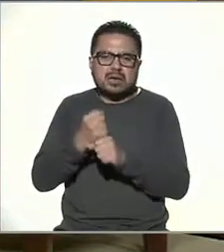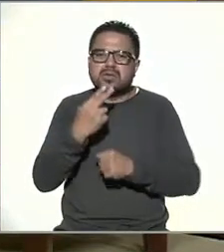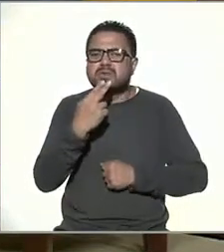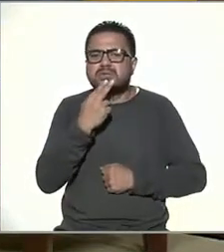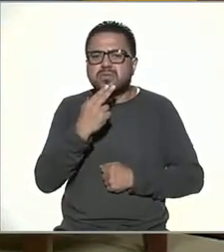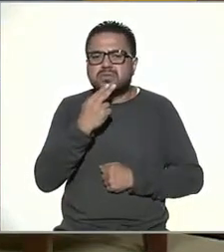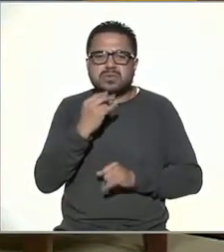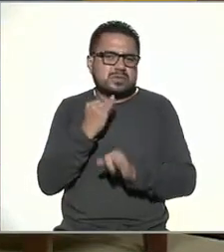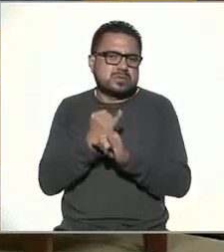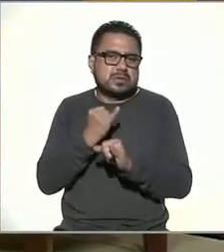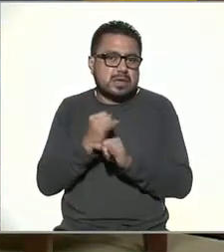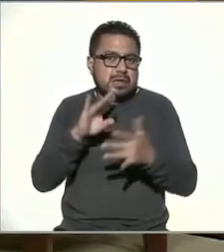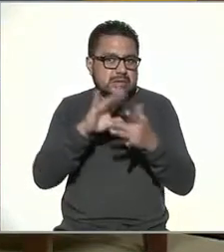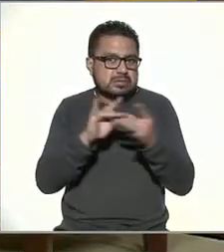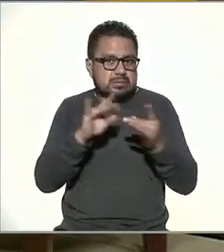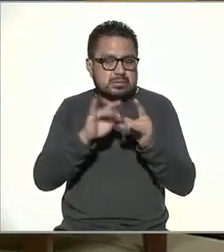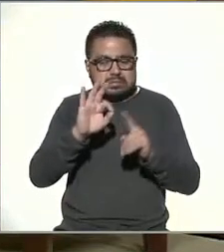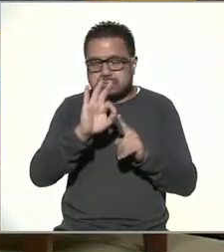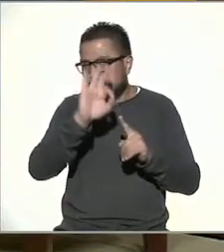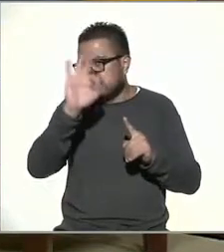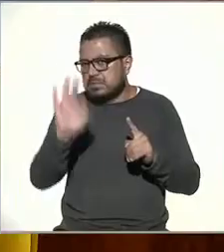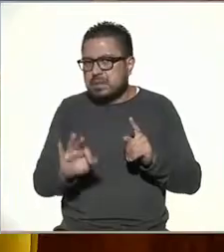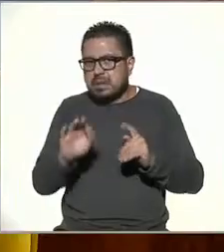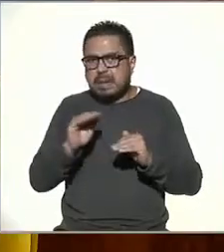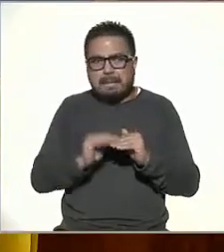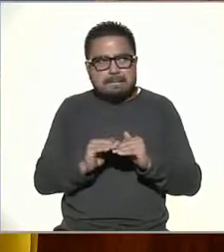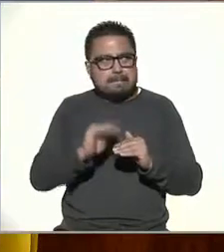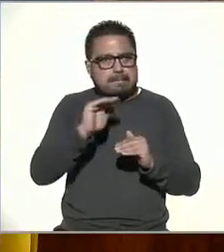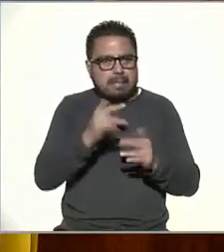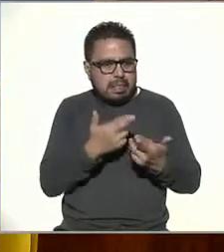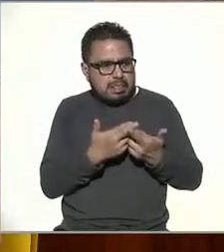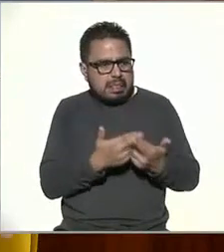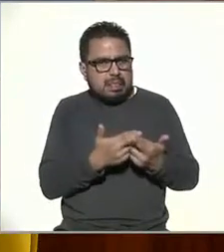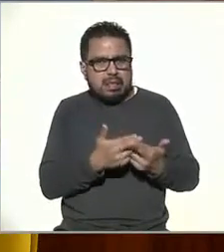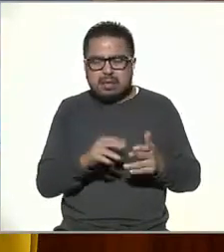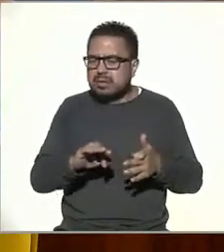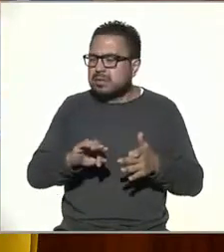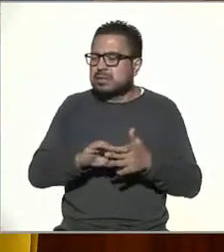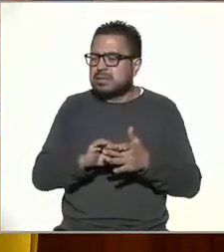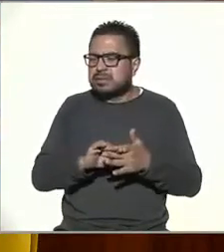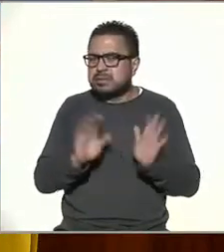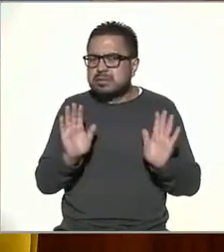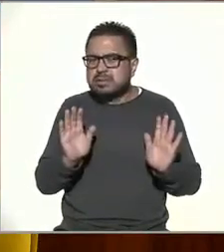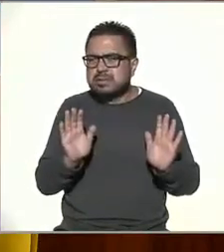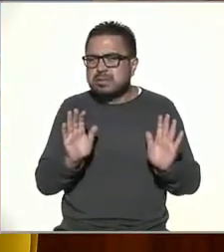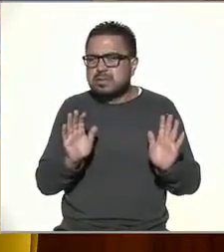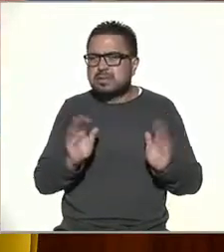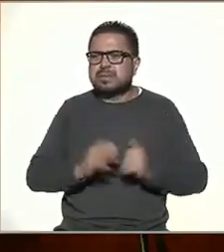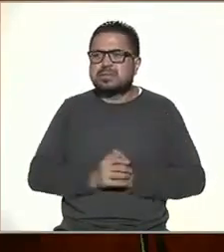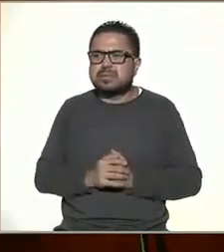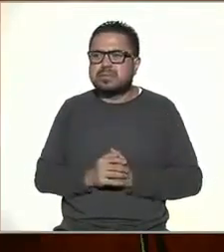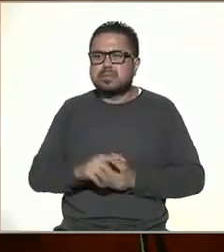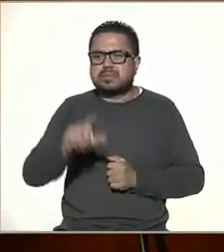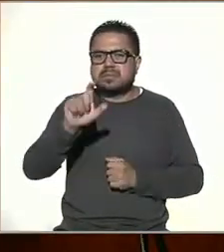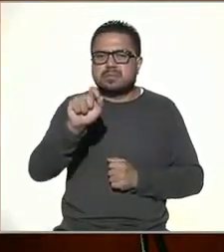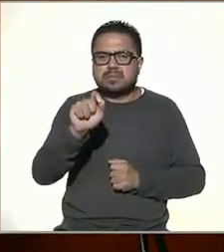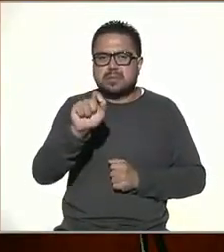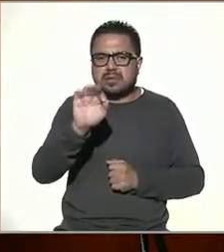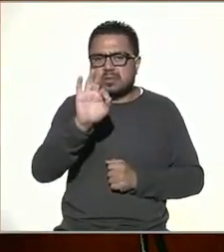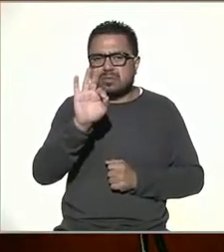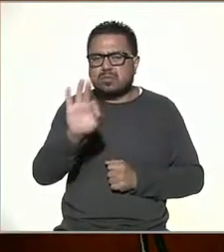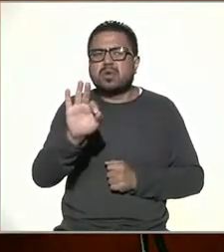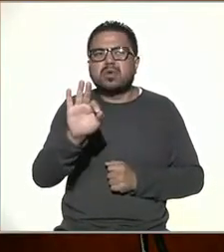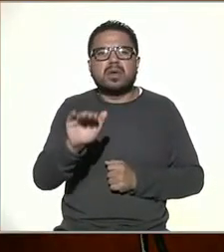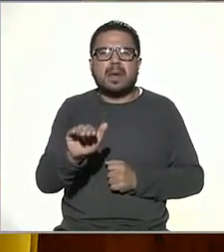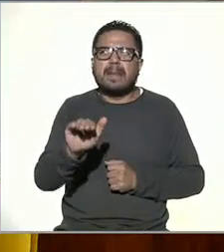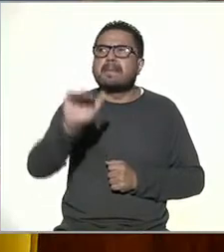estás hablando ya de un porcentaje muy considerable casi bueno 20 puntos porcentuales